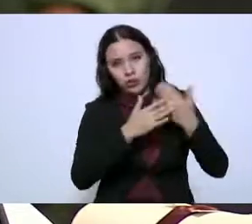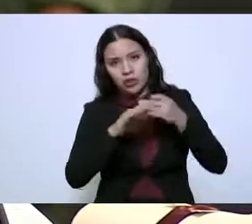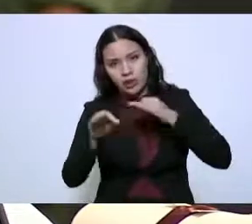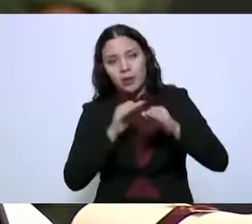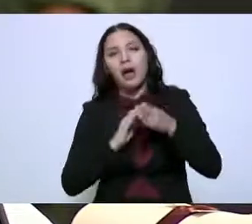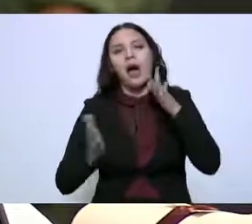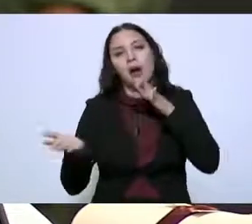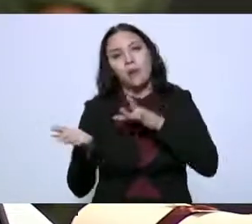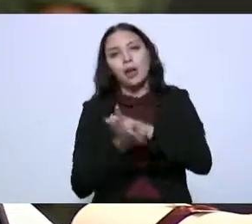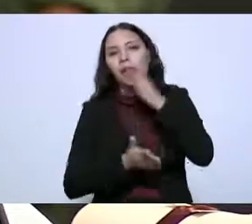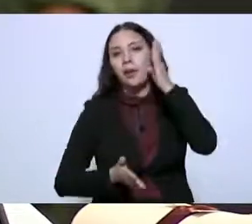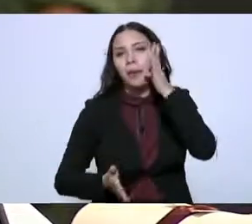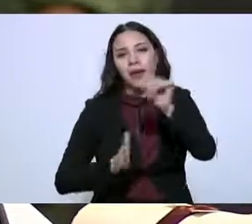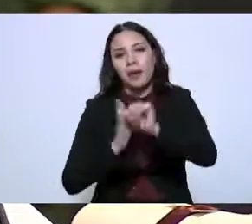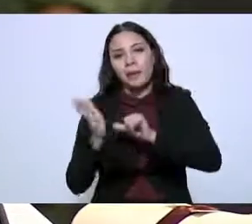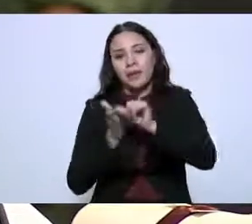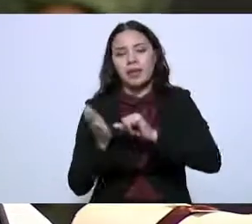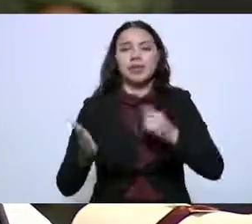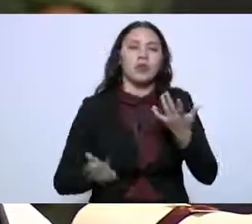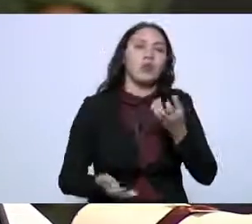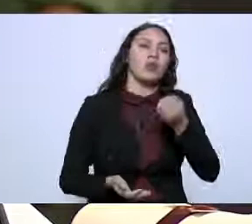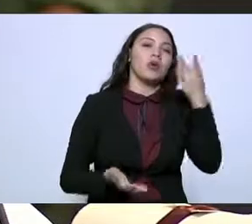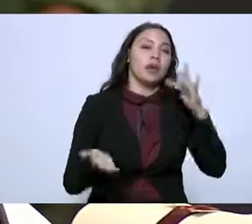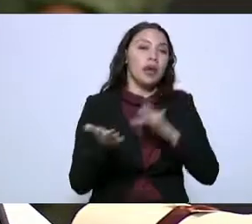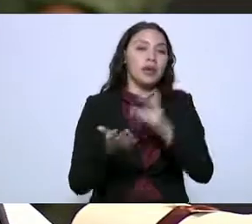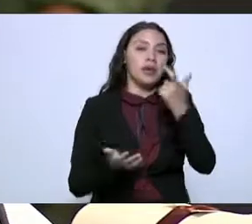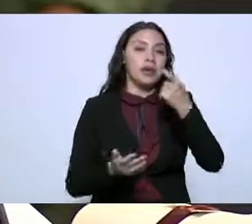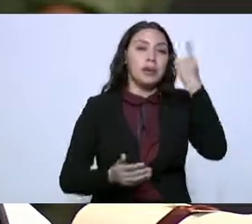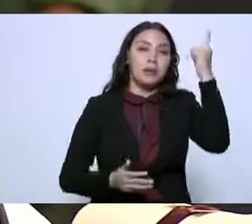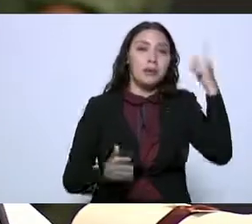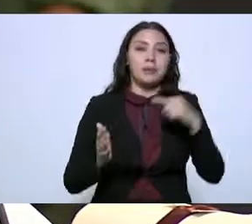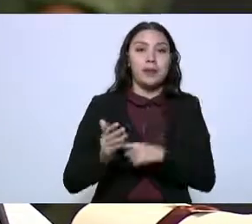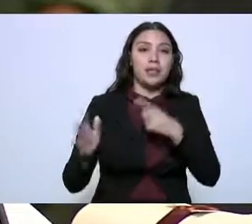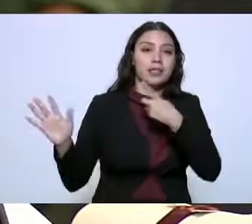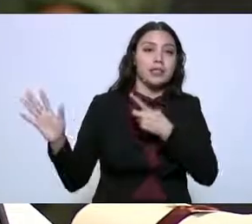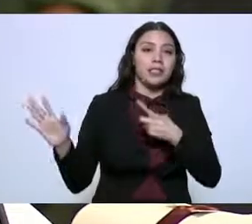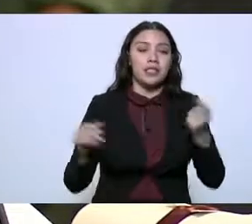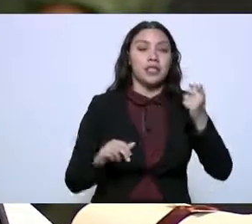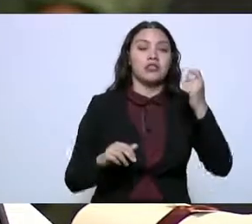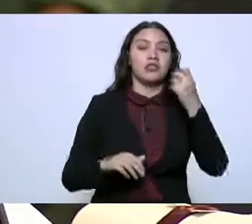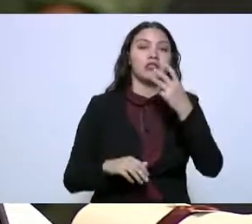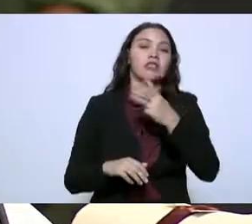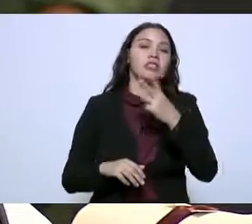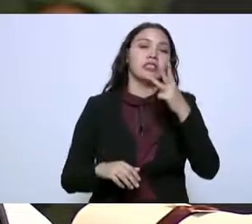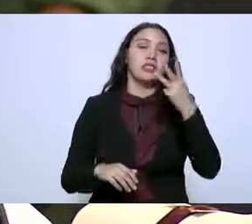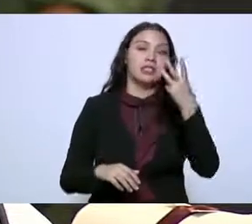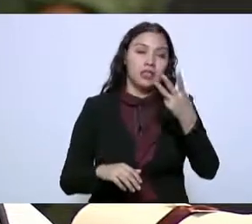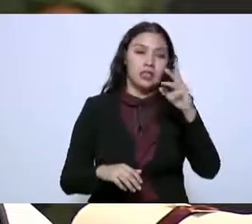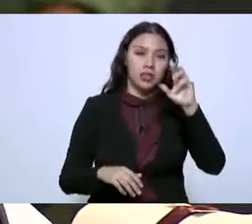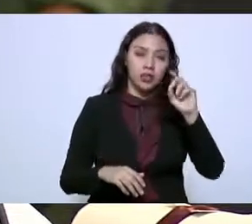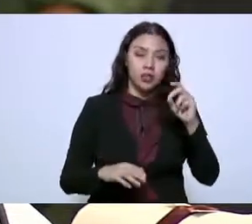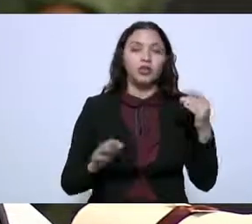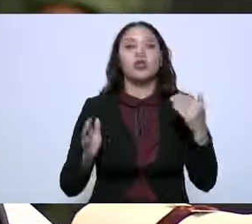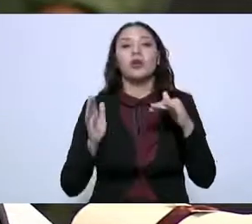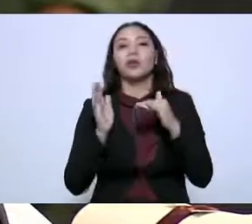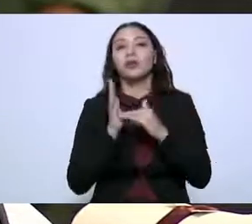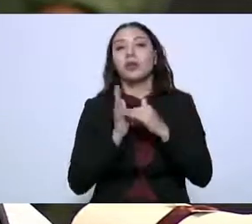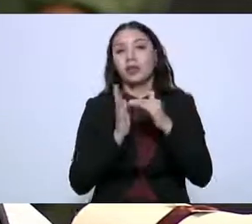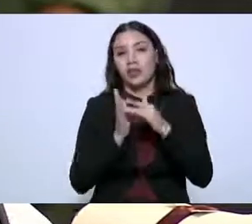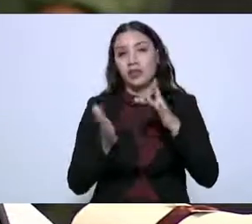una beca mensual con una inversión de mil seiscientos treinta y ocho millones de pesos. Adelante.